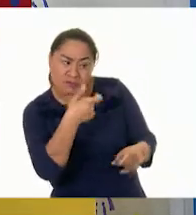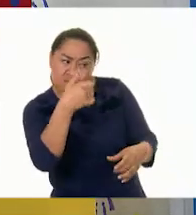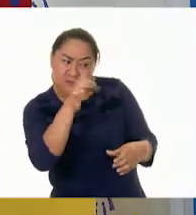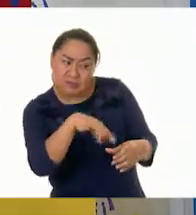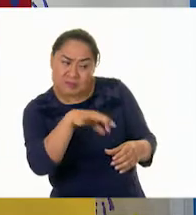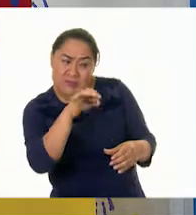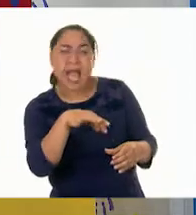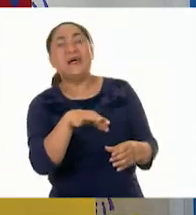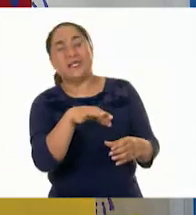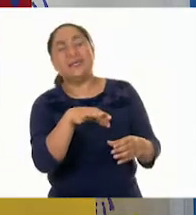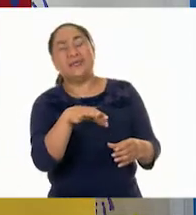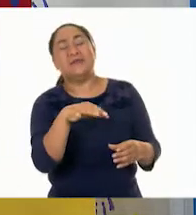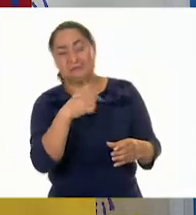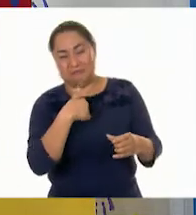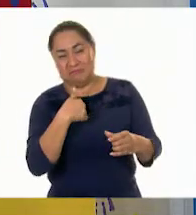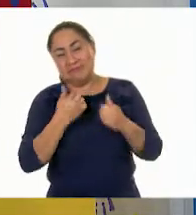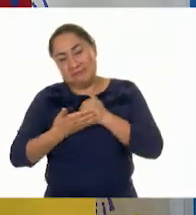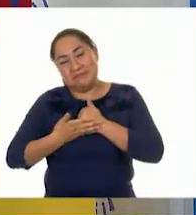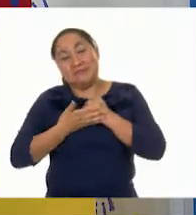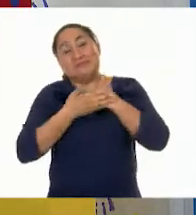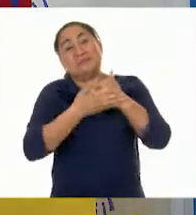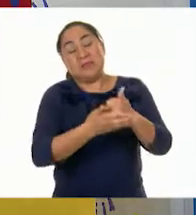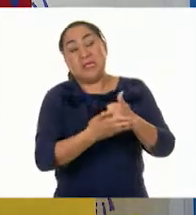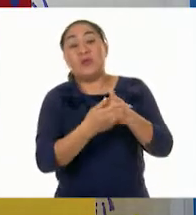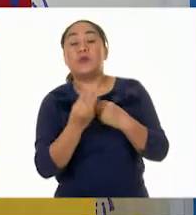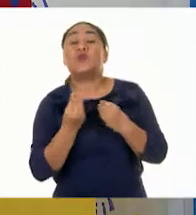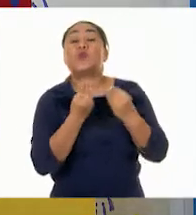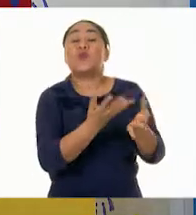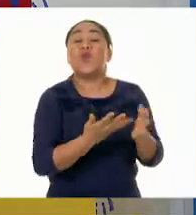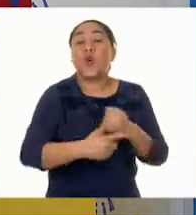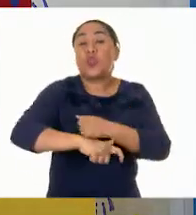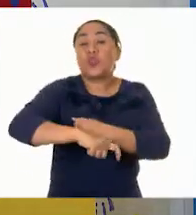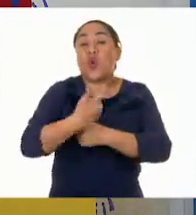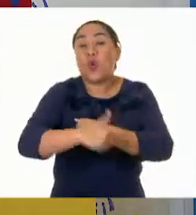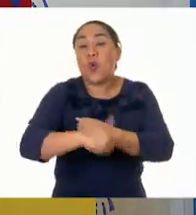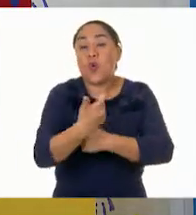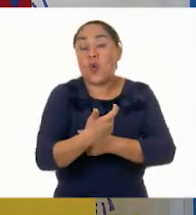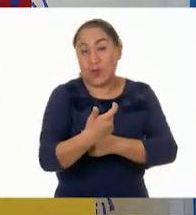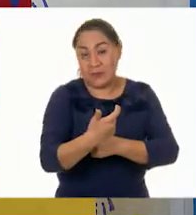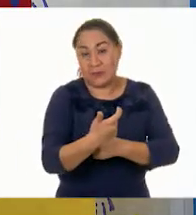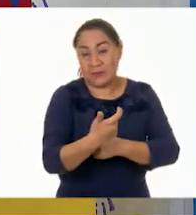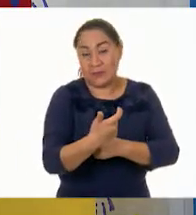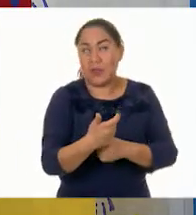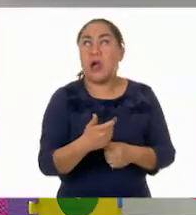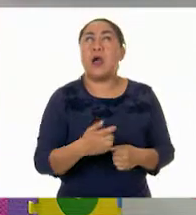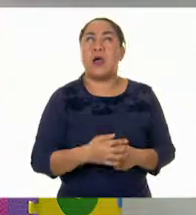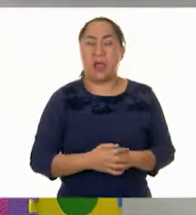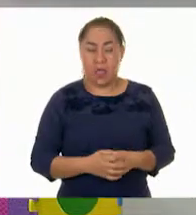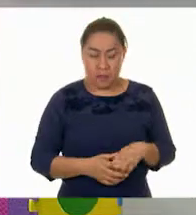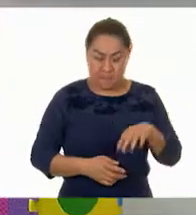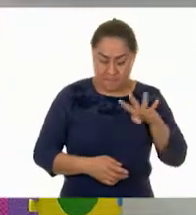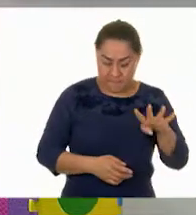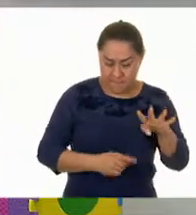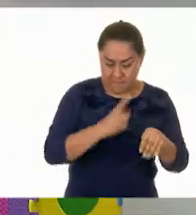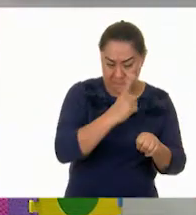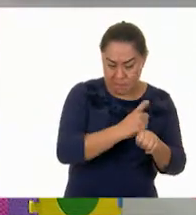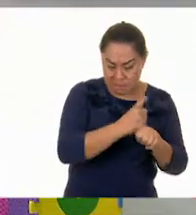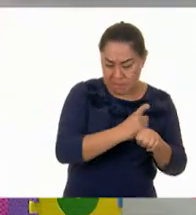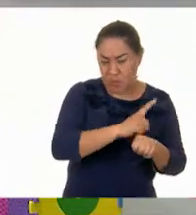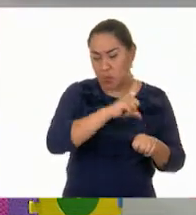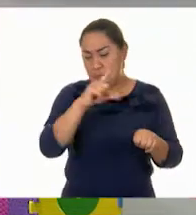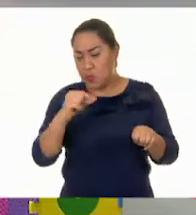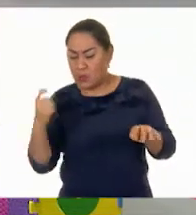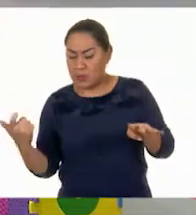pues quiso ayudarle un poquito más y le dio 12 pesos más. Entonces tenía 19 y le dio 12.